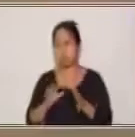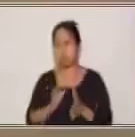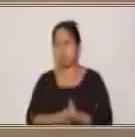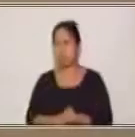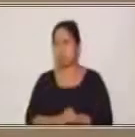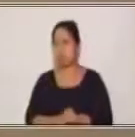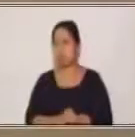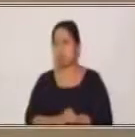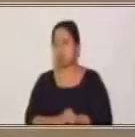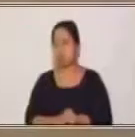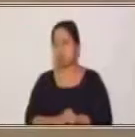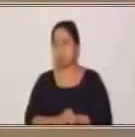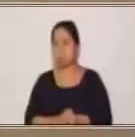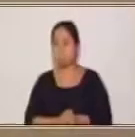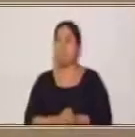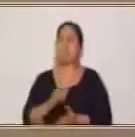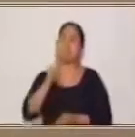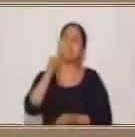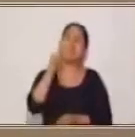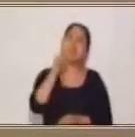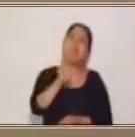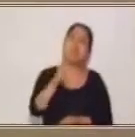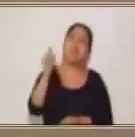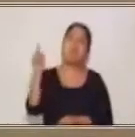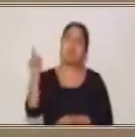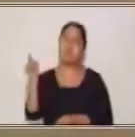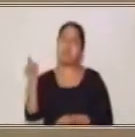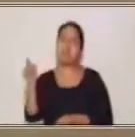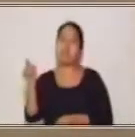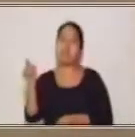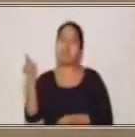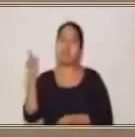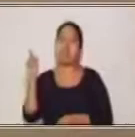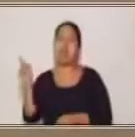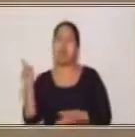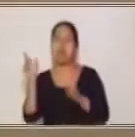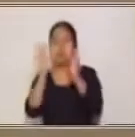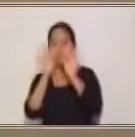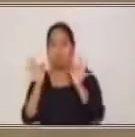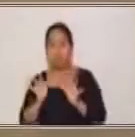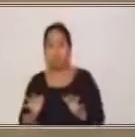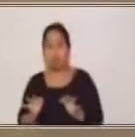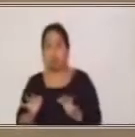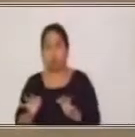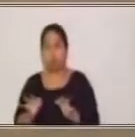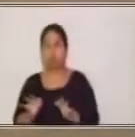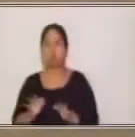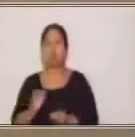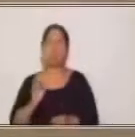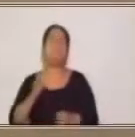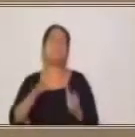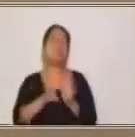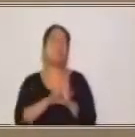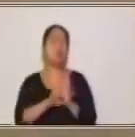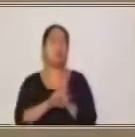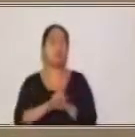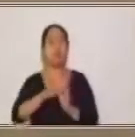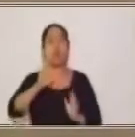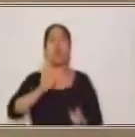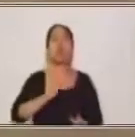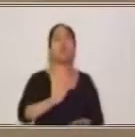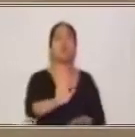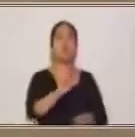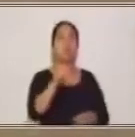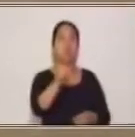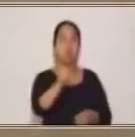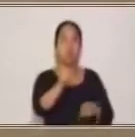Si para ti esa expresión está en el tuteo, tú lo cambias a voceo o a ustedeo y